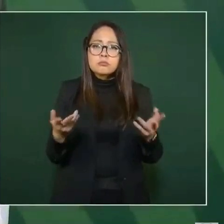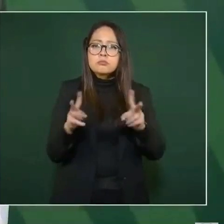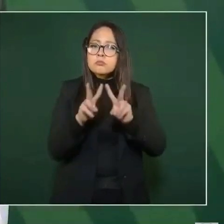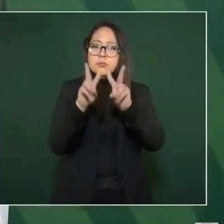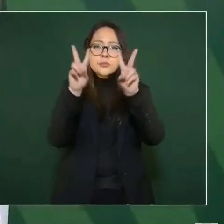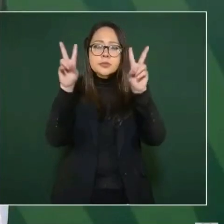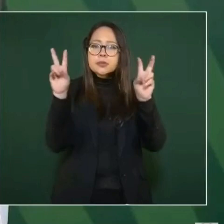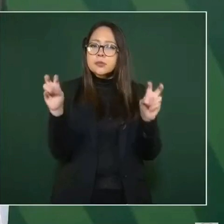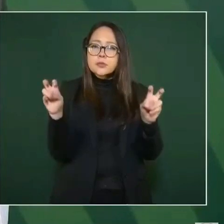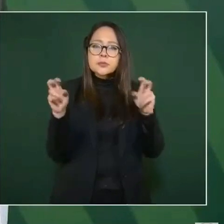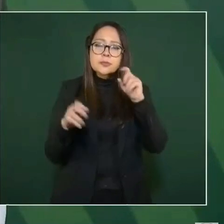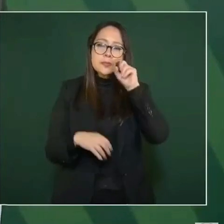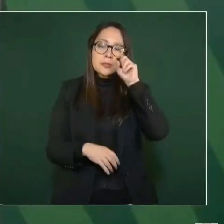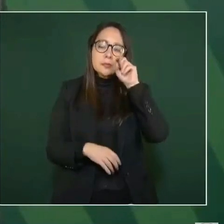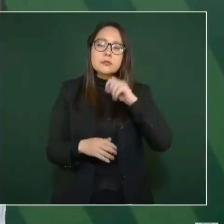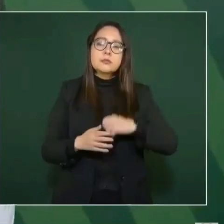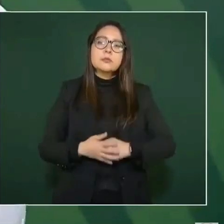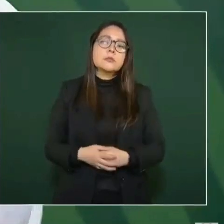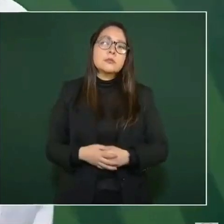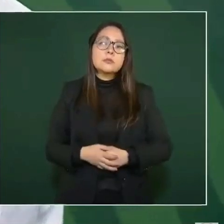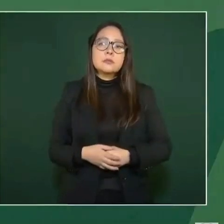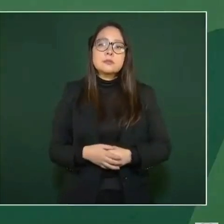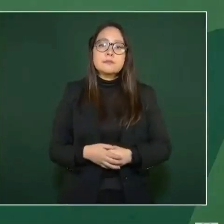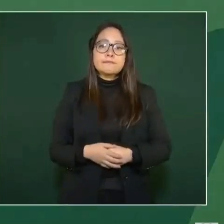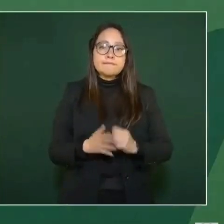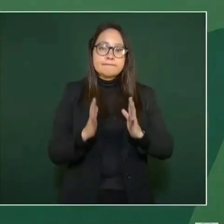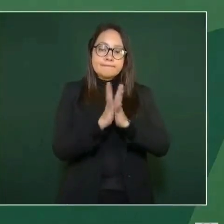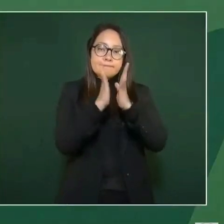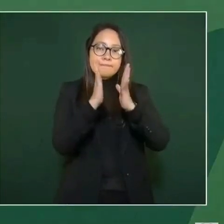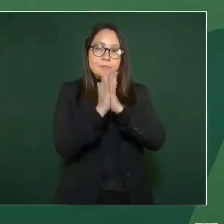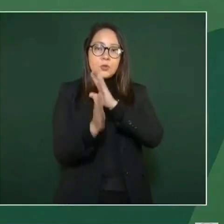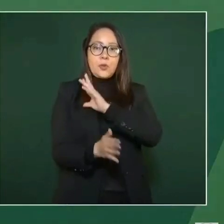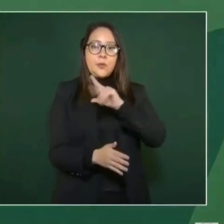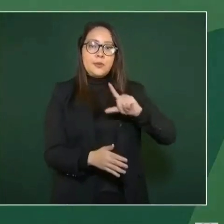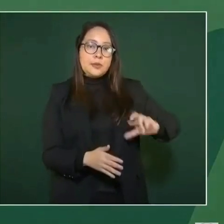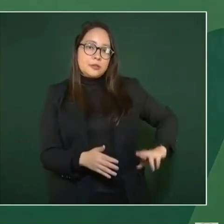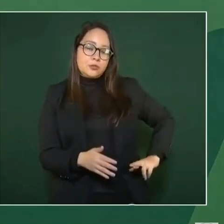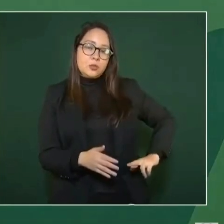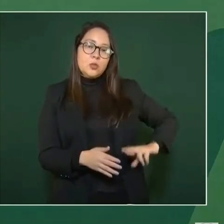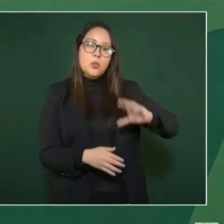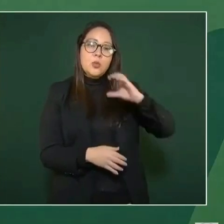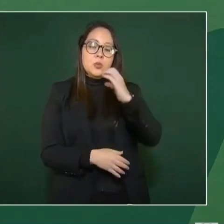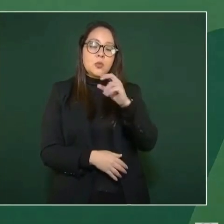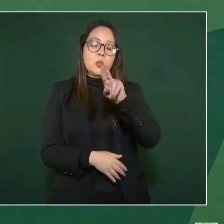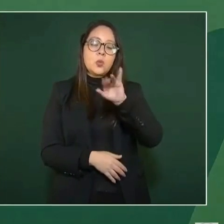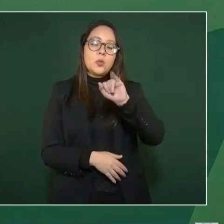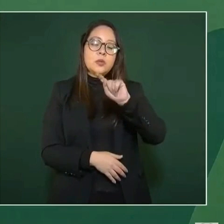de Cuitláhuac García Jiménez, gobernador de Veracruz.